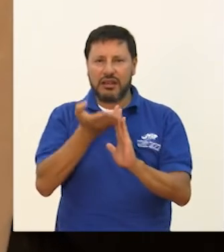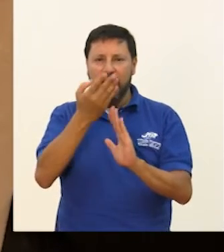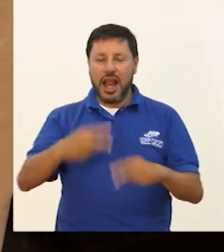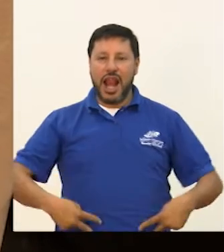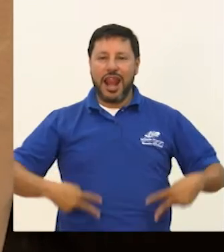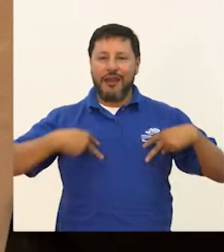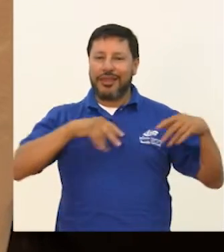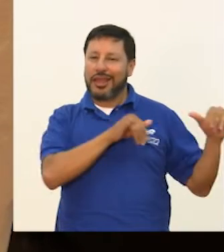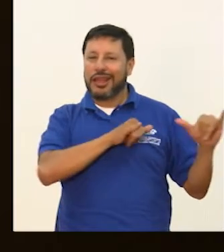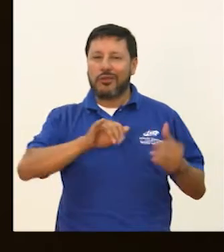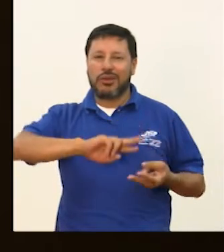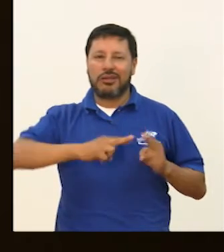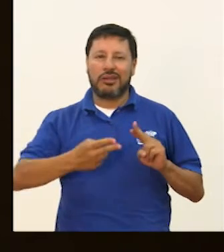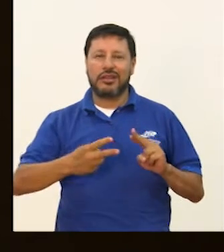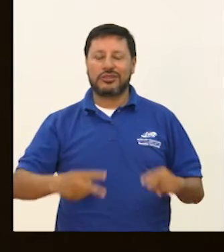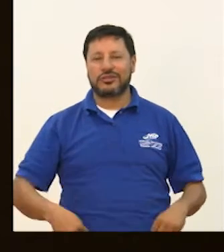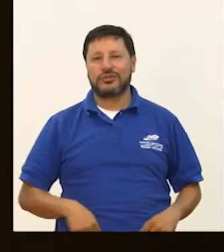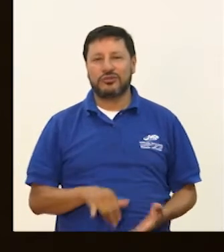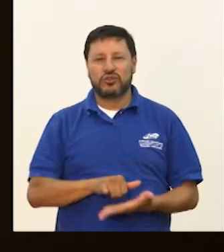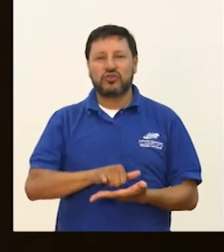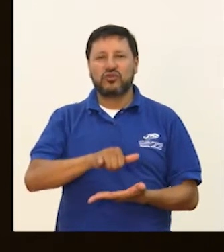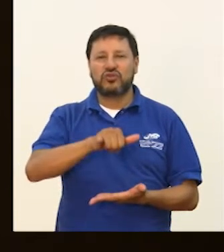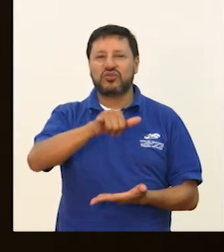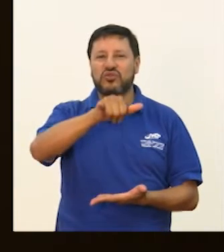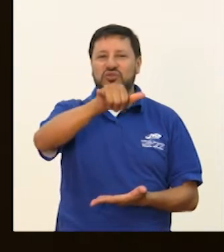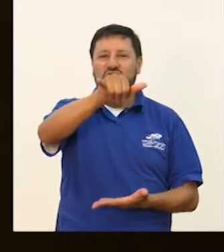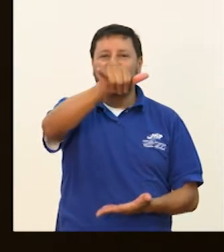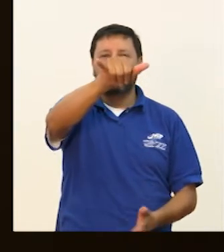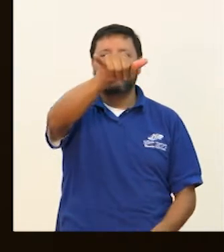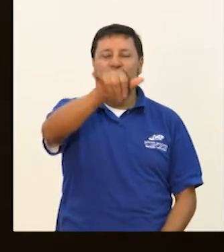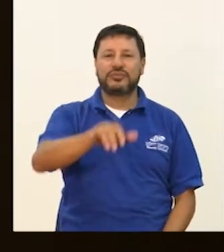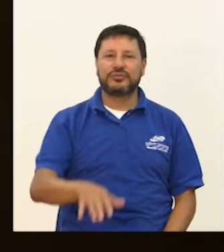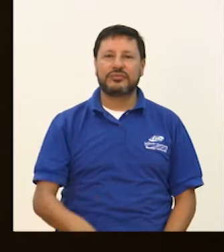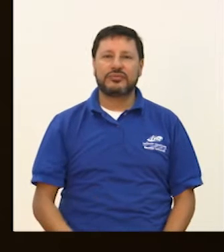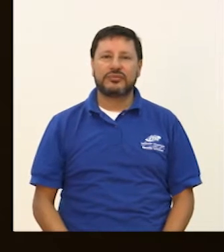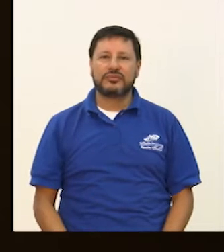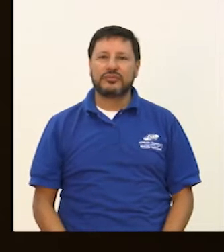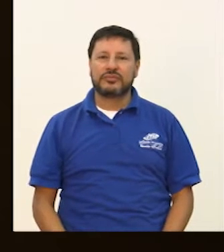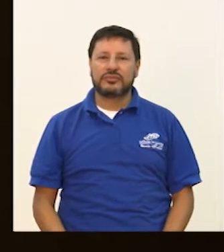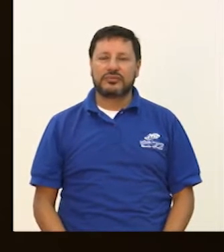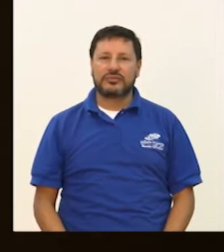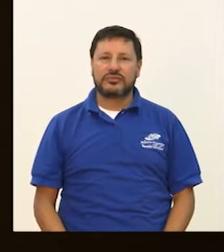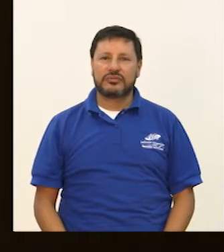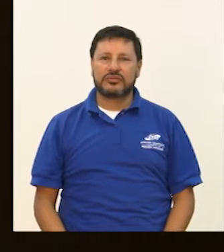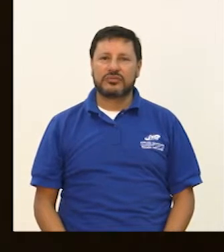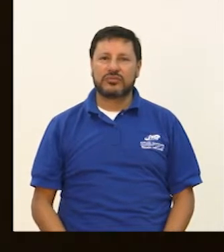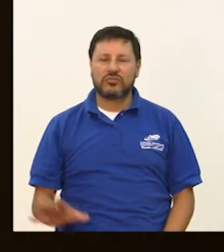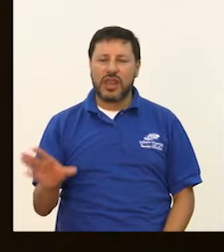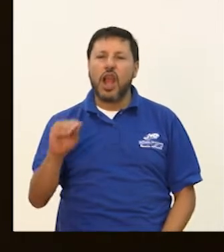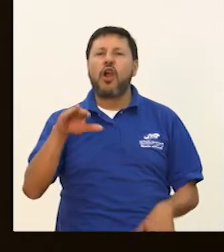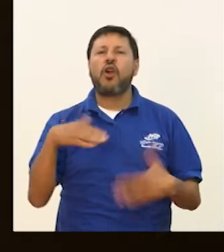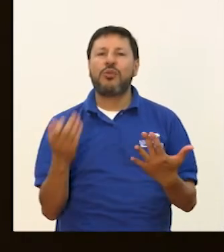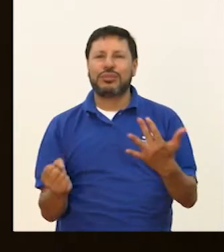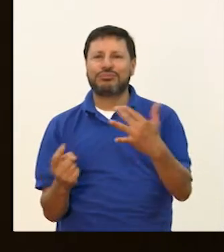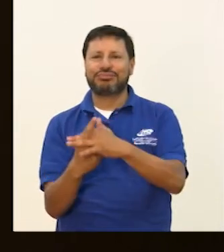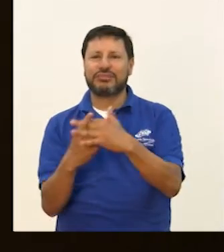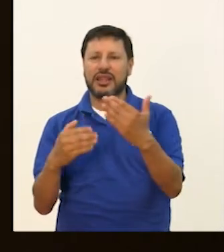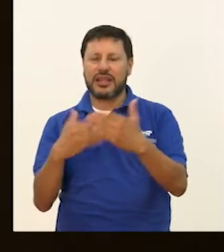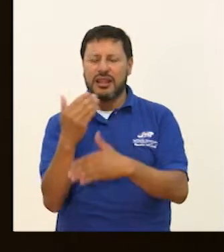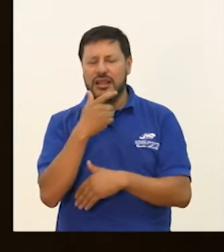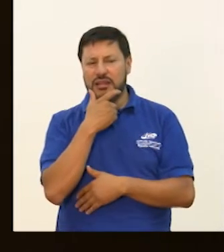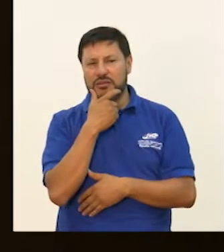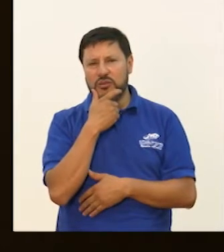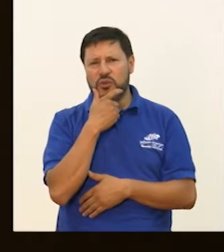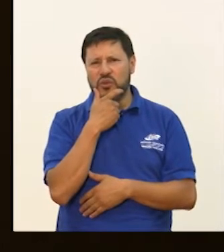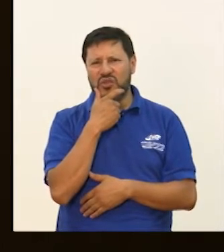investigación de acá en el ITEM. La iniciativa para salir del país Colón Universidad se originó en la participación de un evento académico